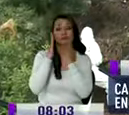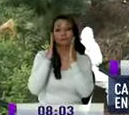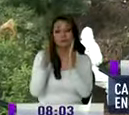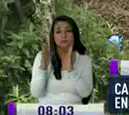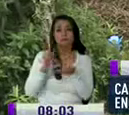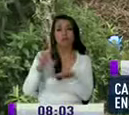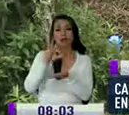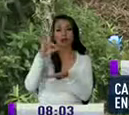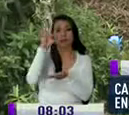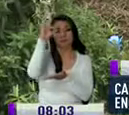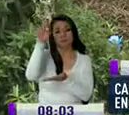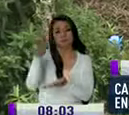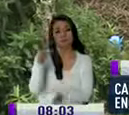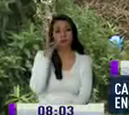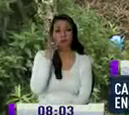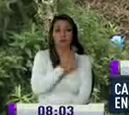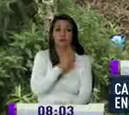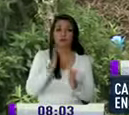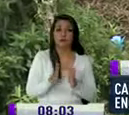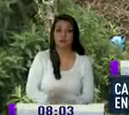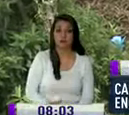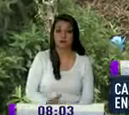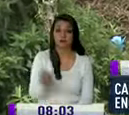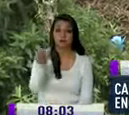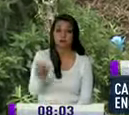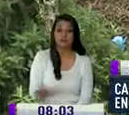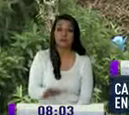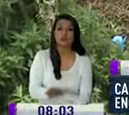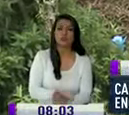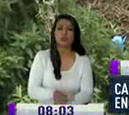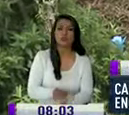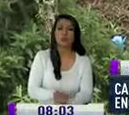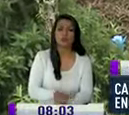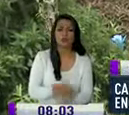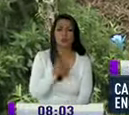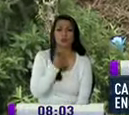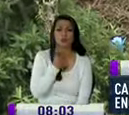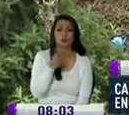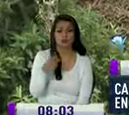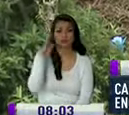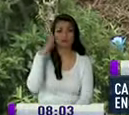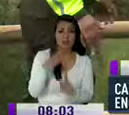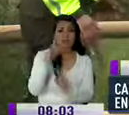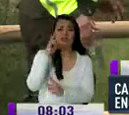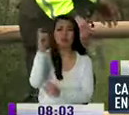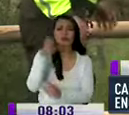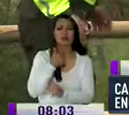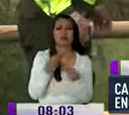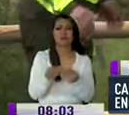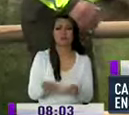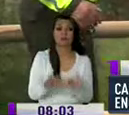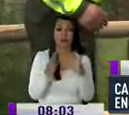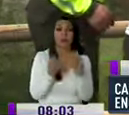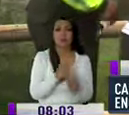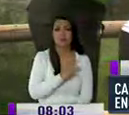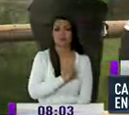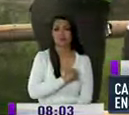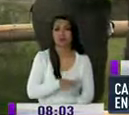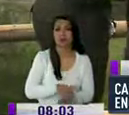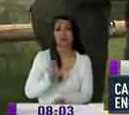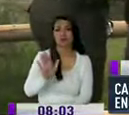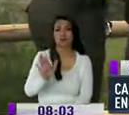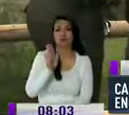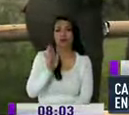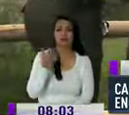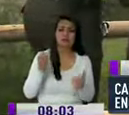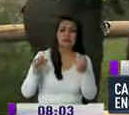universitaria. Seguramente la mano criminal del responsable terminó con sueños y metas y sobre todo destrozó a una familia que envuelta